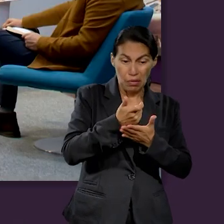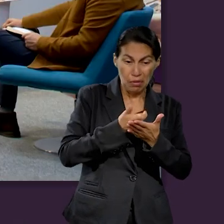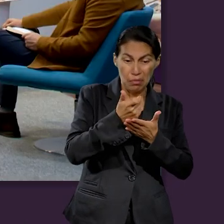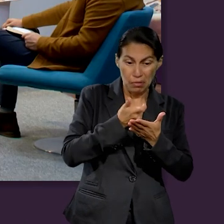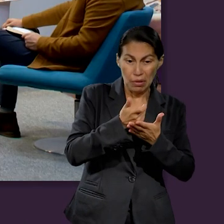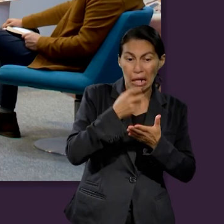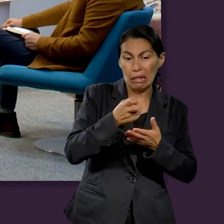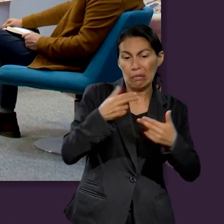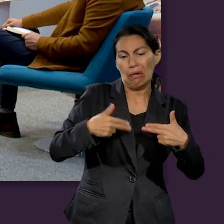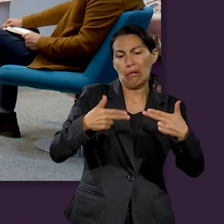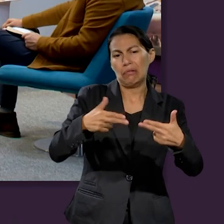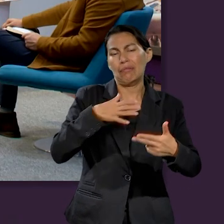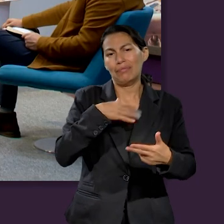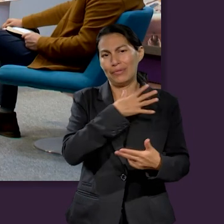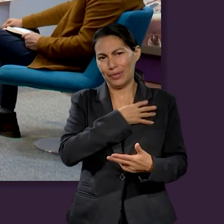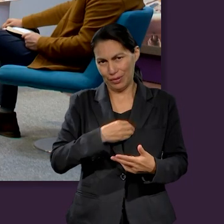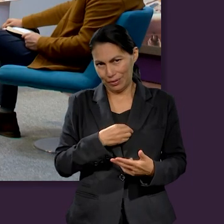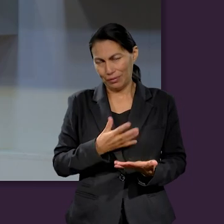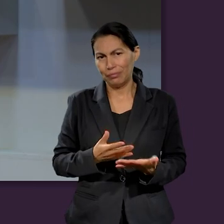Entonces, Brenda,